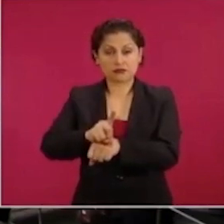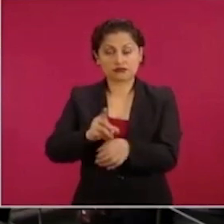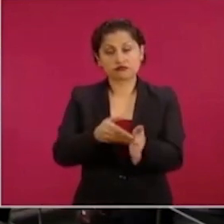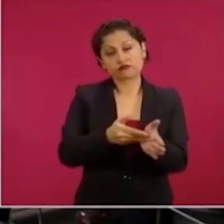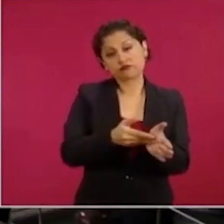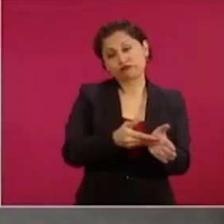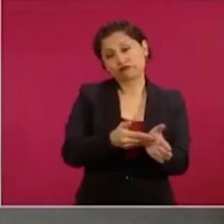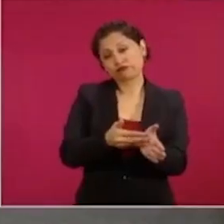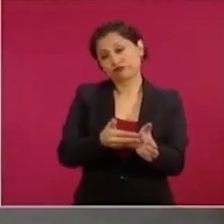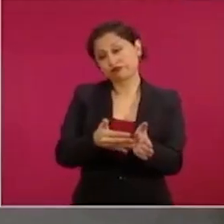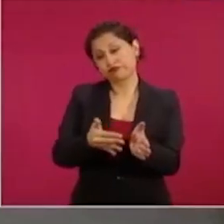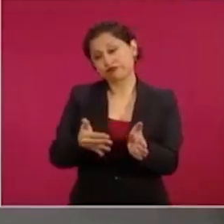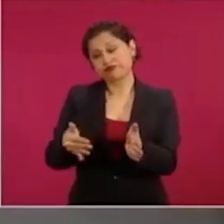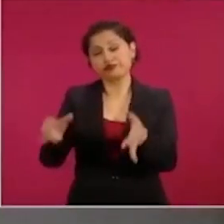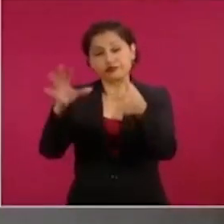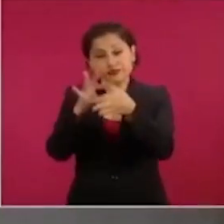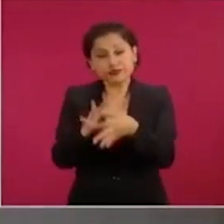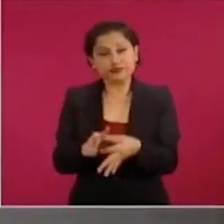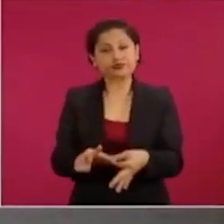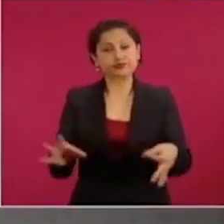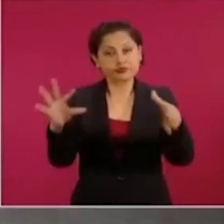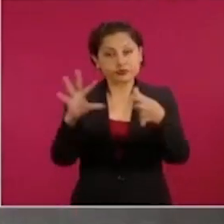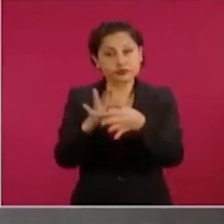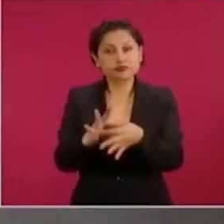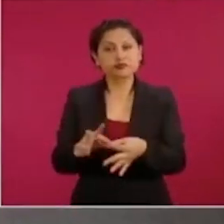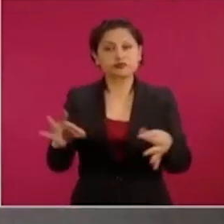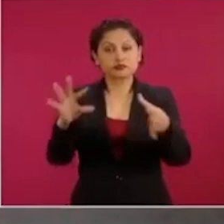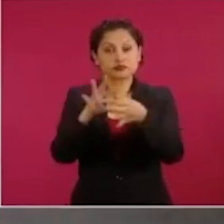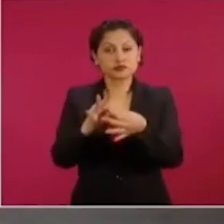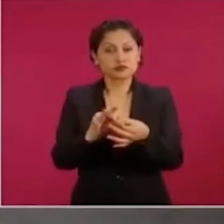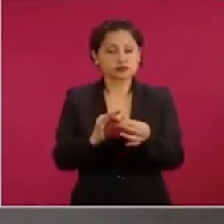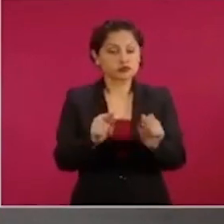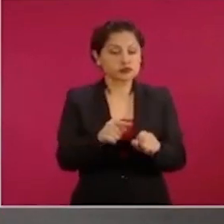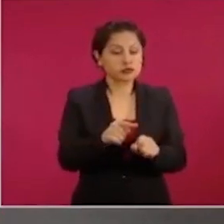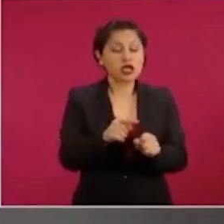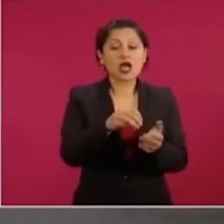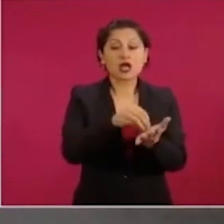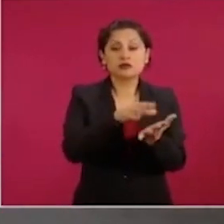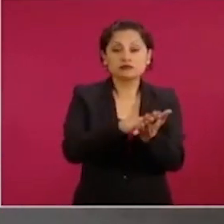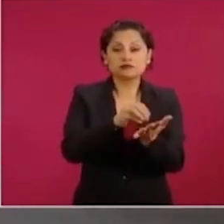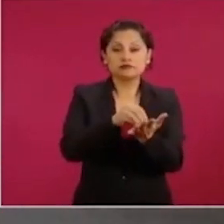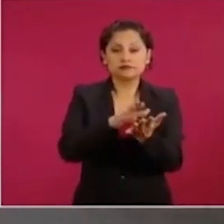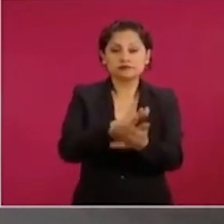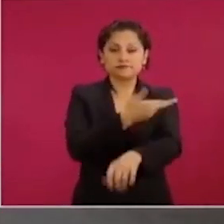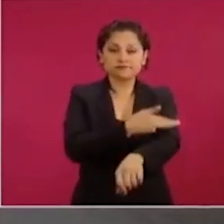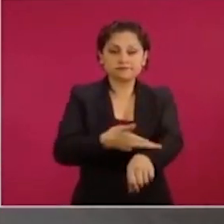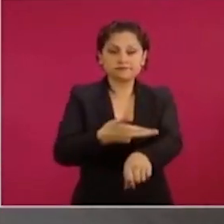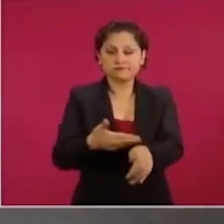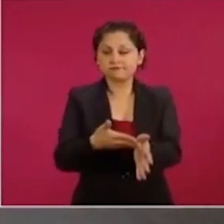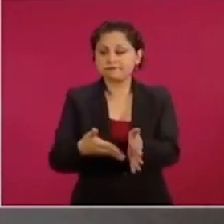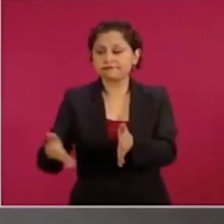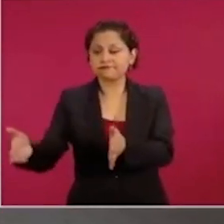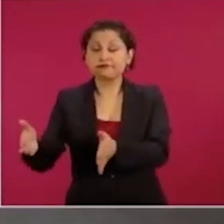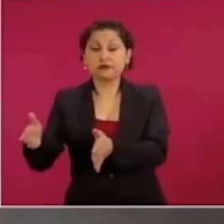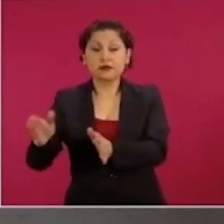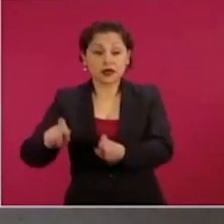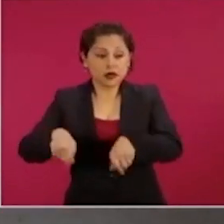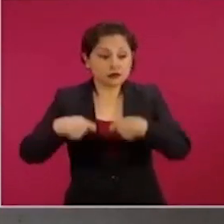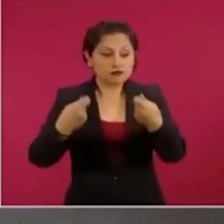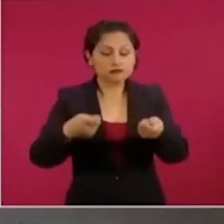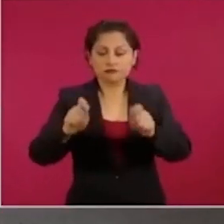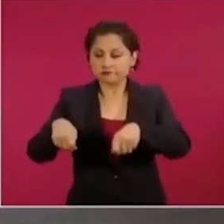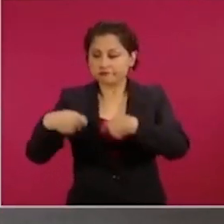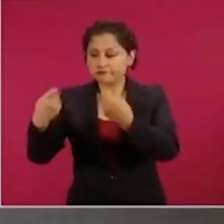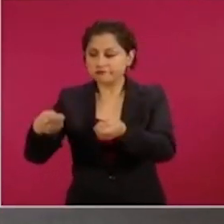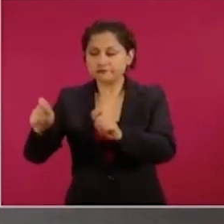que se terminen de entregar los dos millones